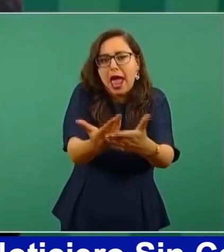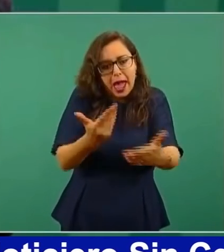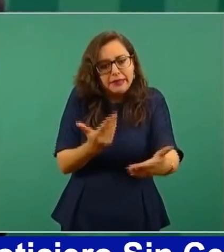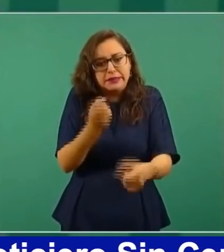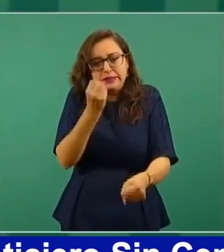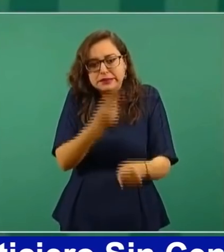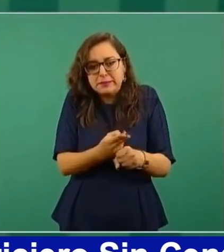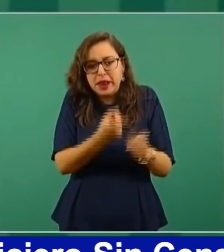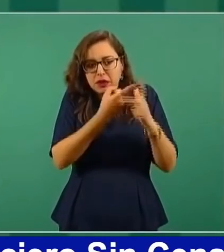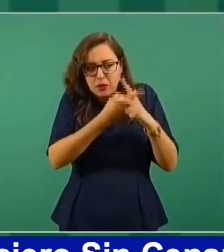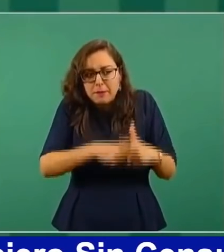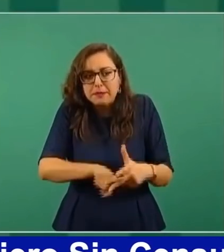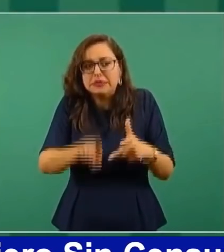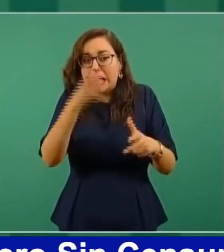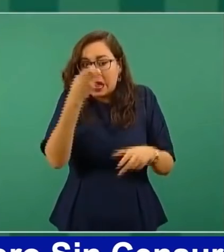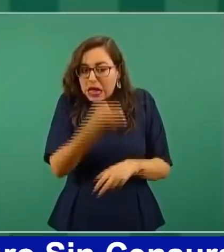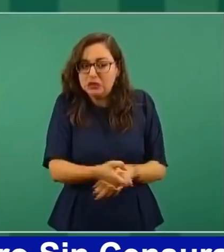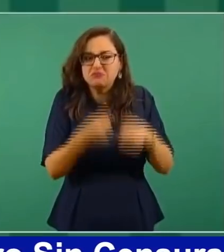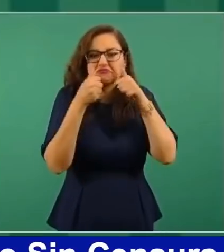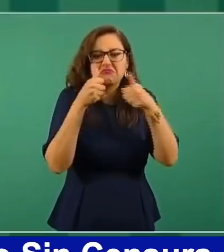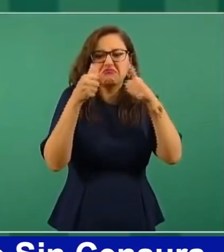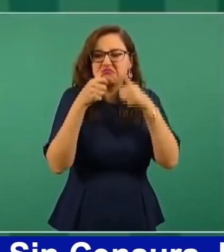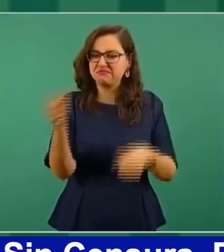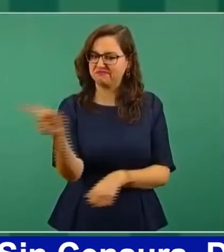se pusieron a